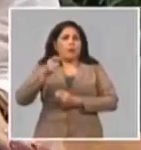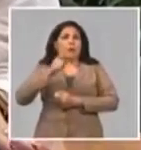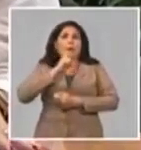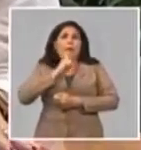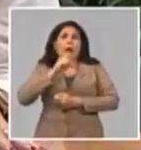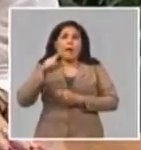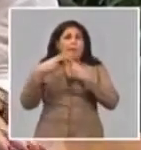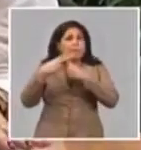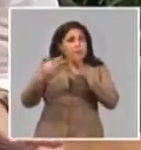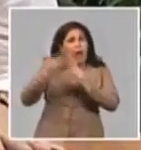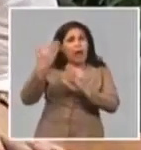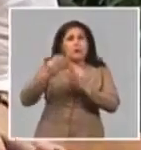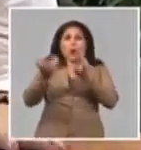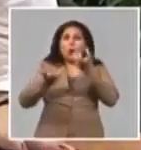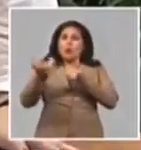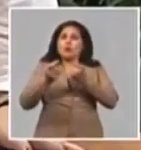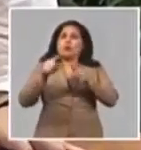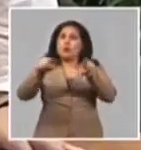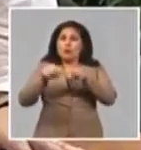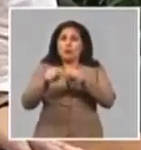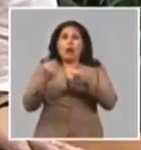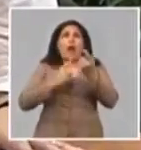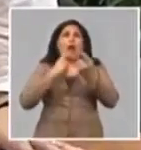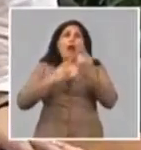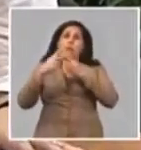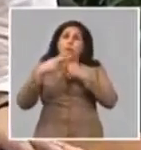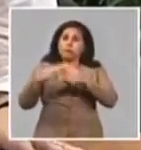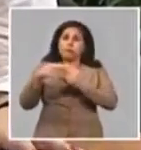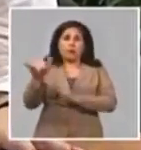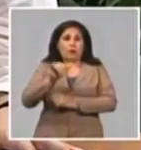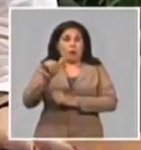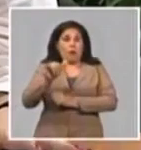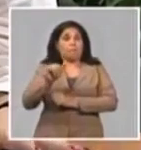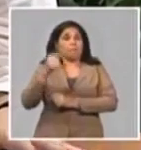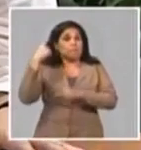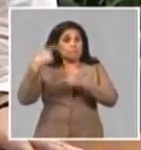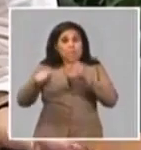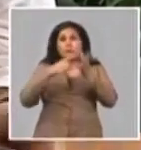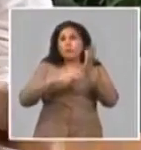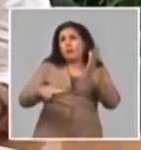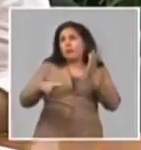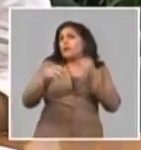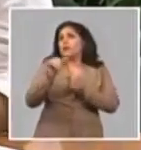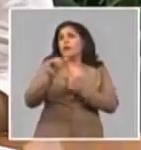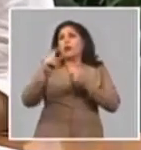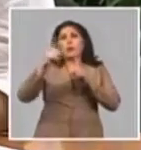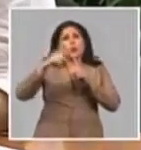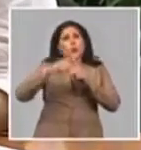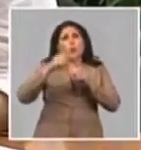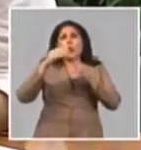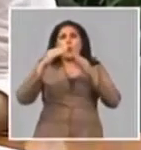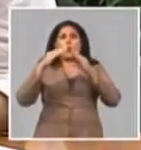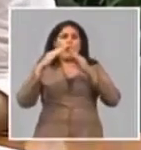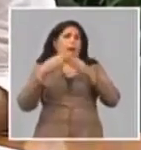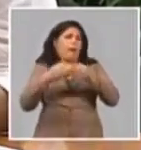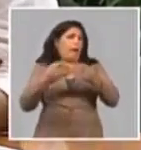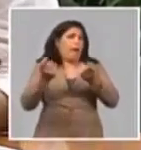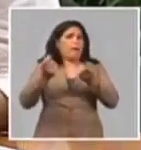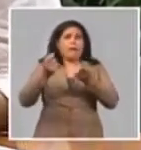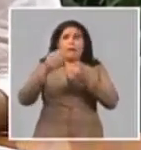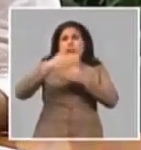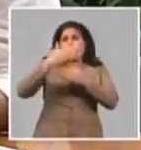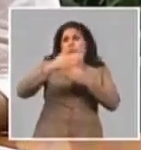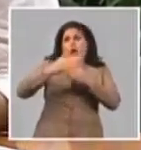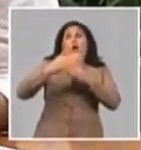en las provincias estas que vimos, en las provincias orientales, hay muchos cambios de cubiertas ligeras para cubiertas sólidas,